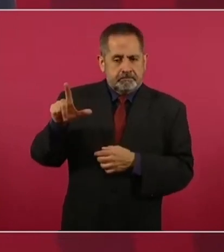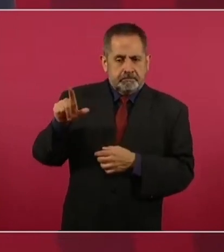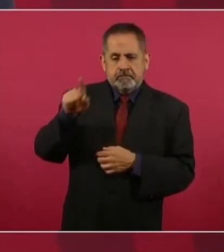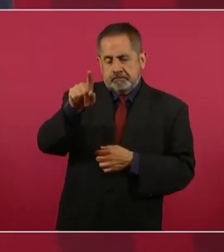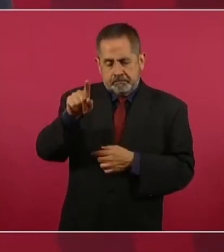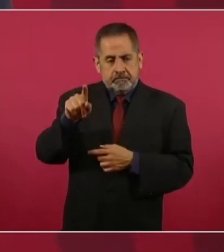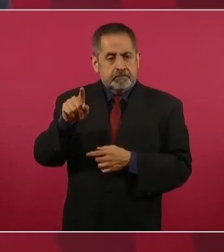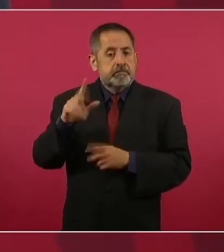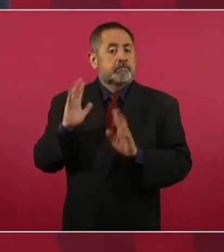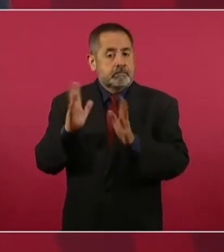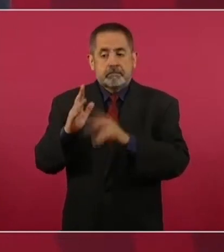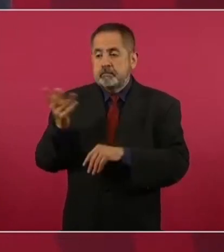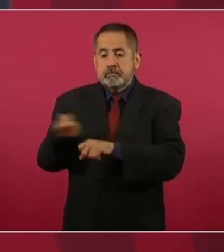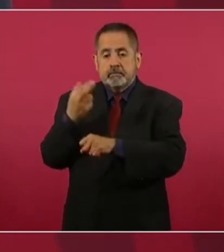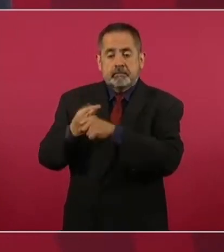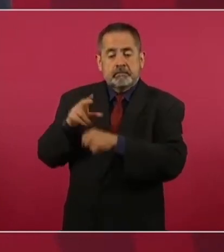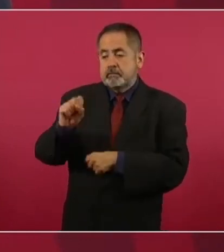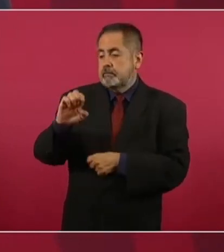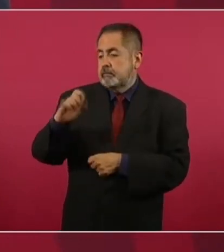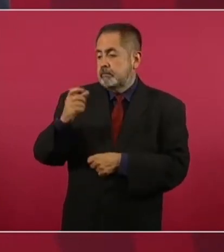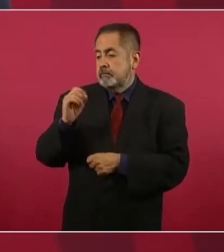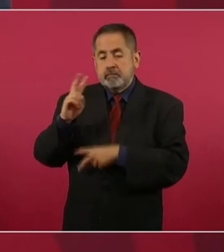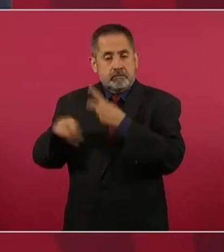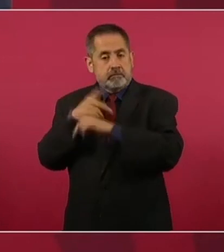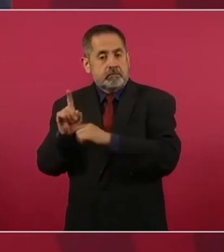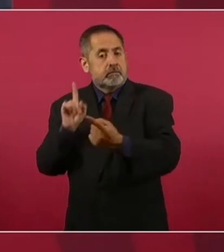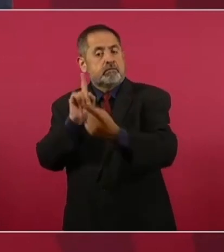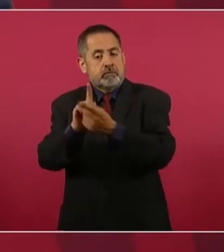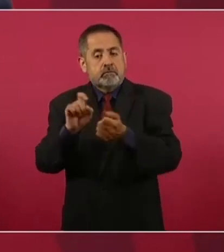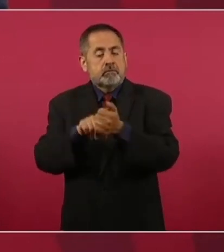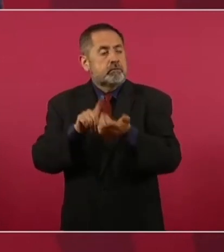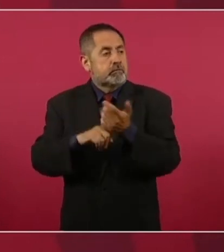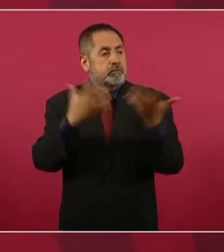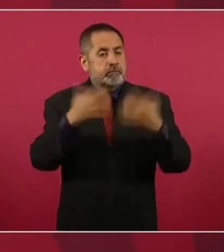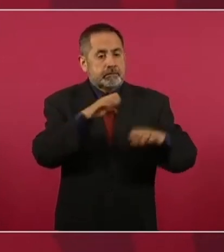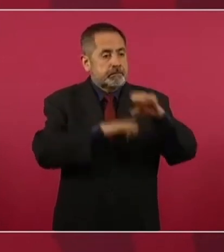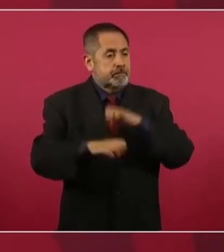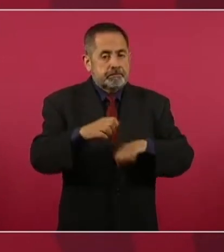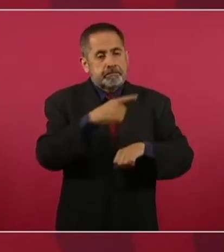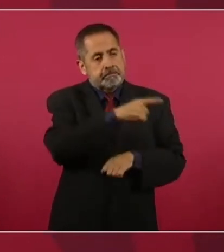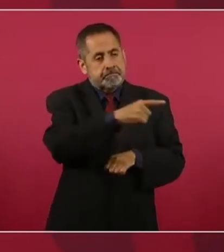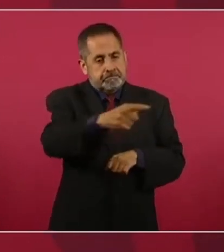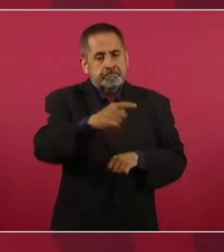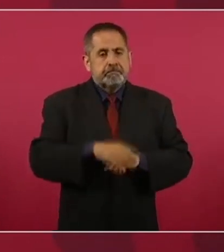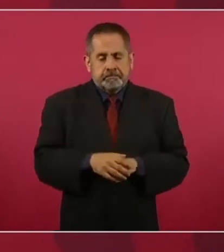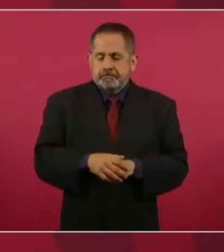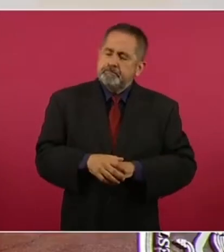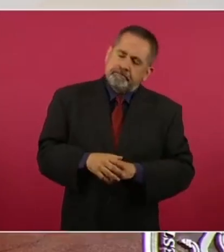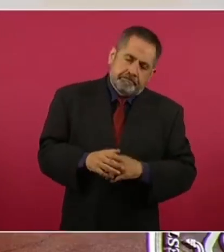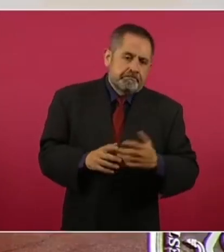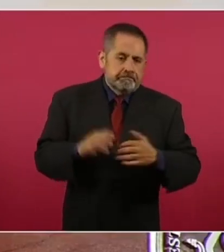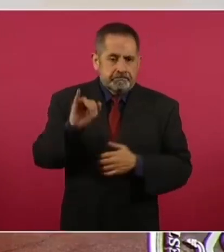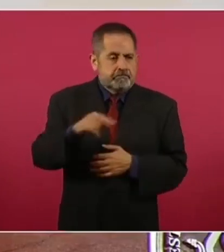fue el secretario de Gobernación, habló con empresarios, lo cierto es que sí están